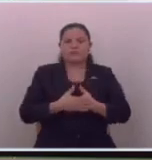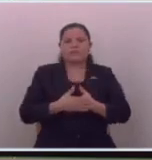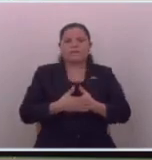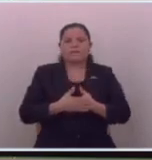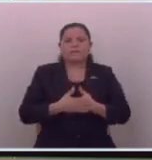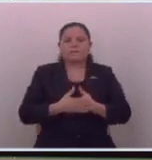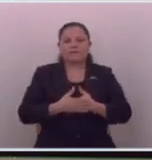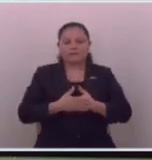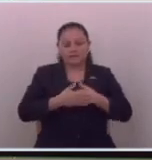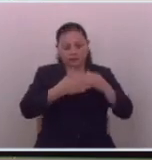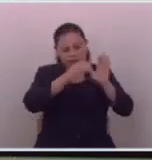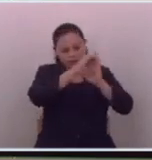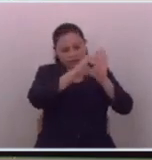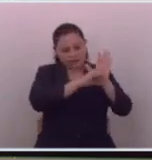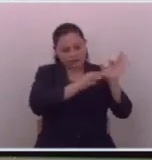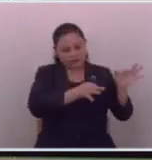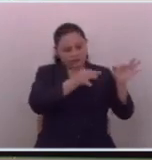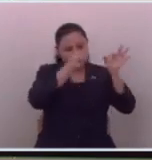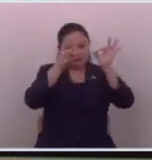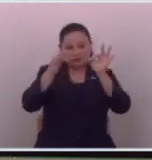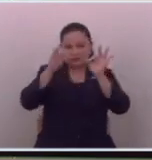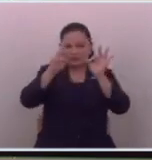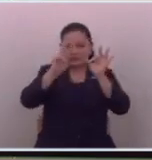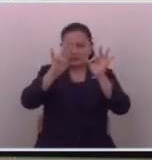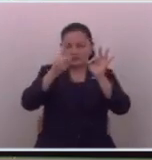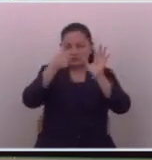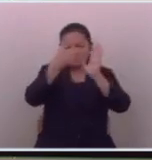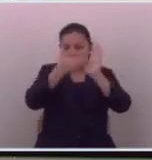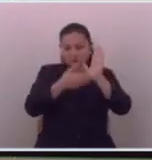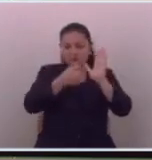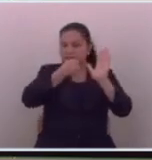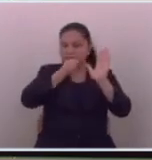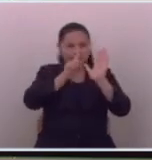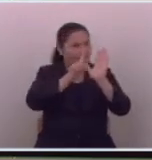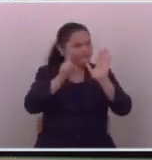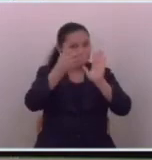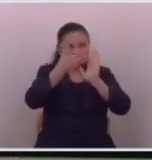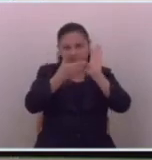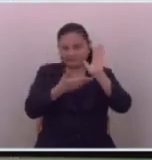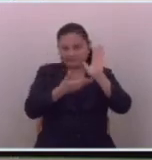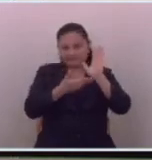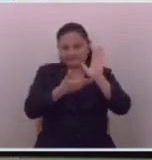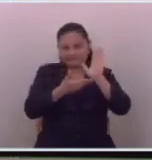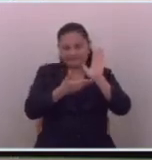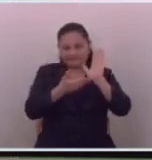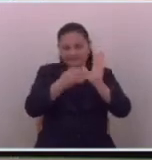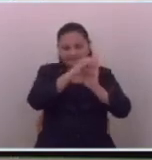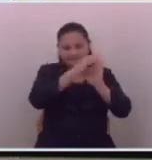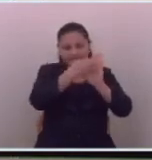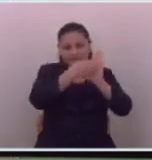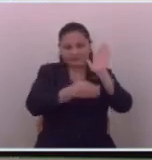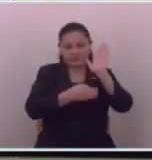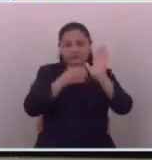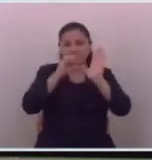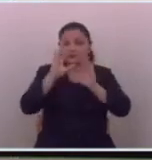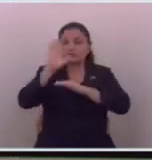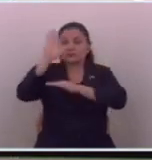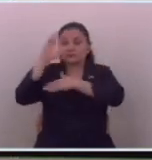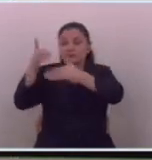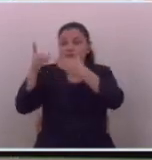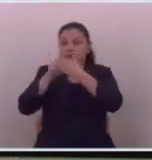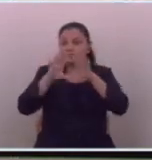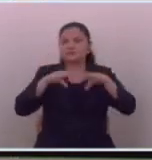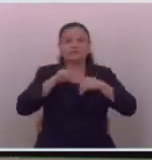sacó el currículum de este Mario Gómez en donde dijo este no es periodista y la diputada tomó la palabra y